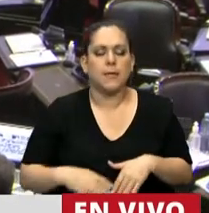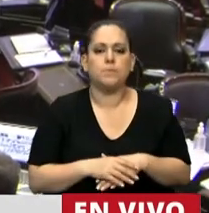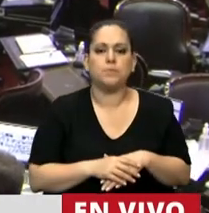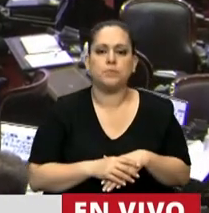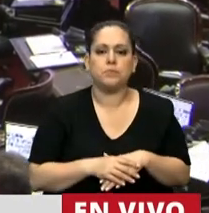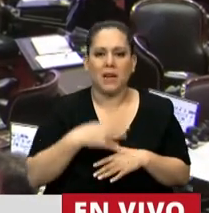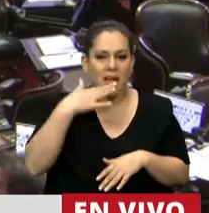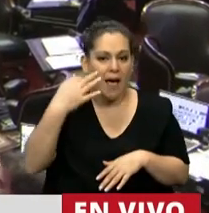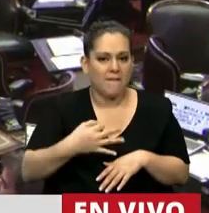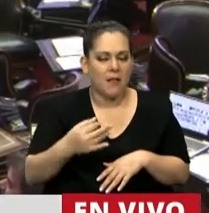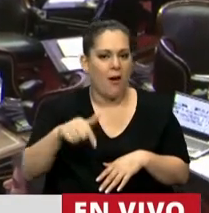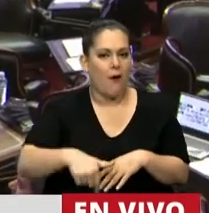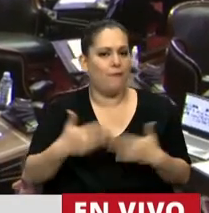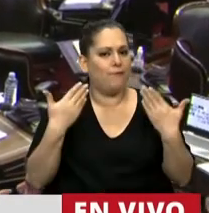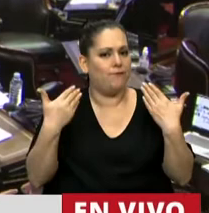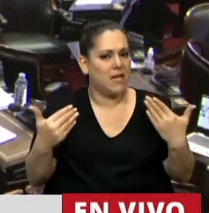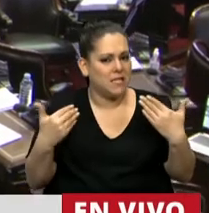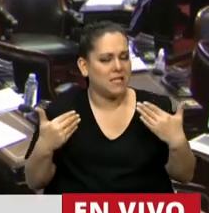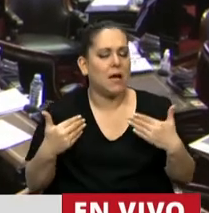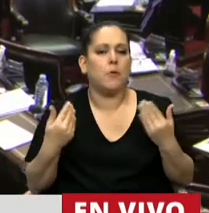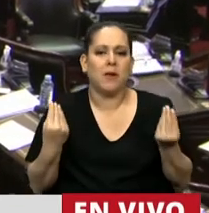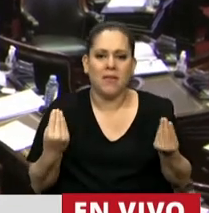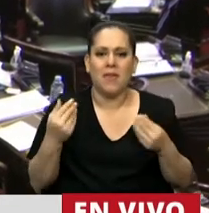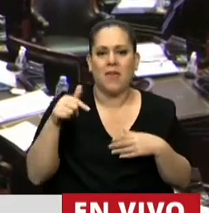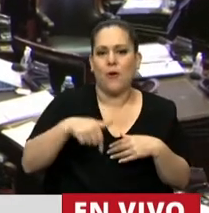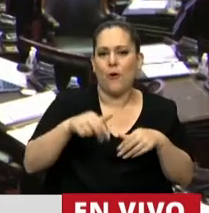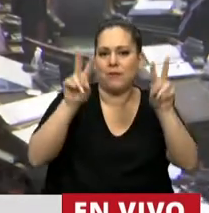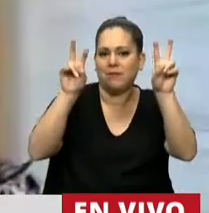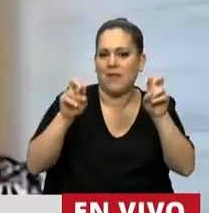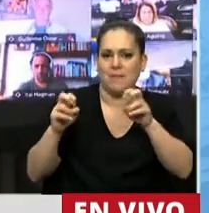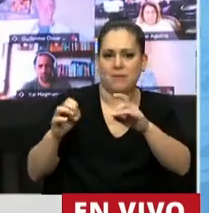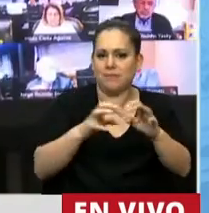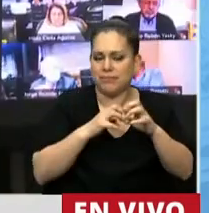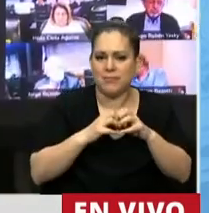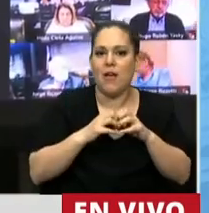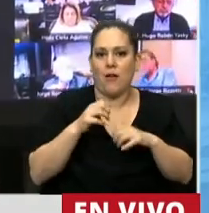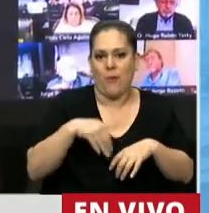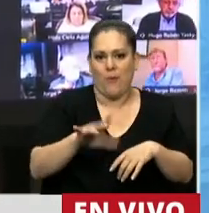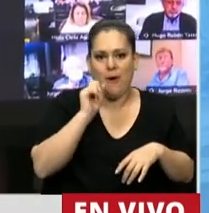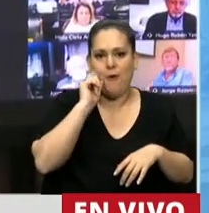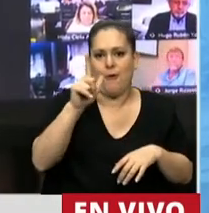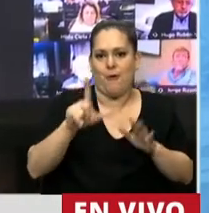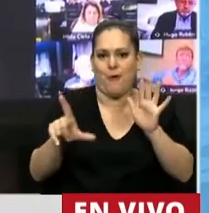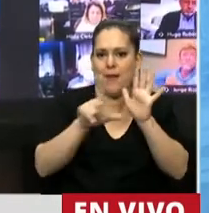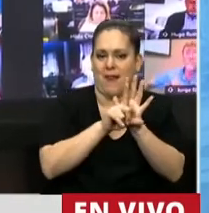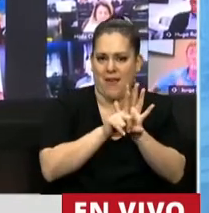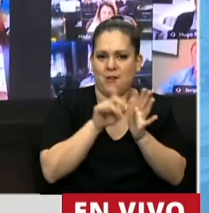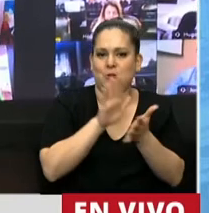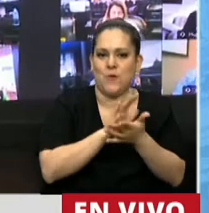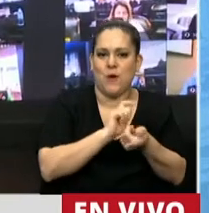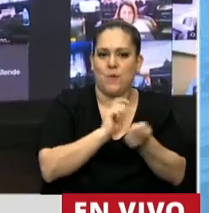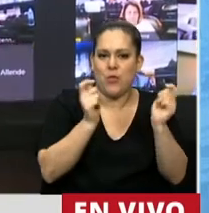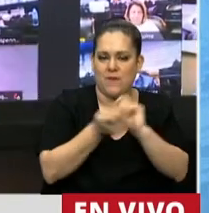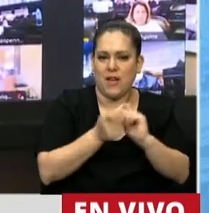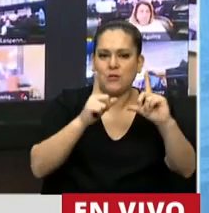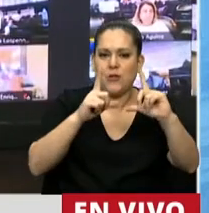La verdad que hoy celebramos que se trate y que posiblemente se convierta en ley. Esta ansiada modificación de los